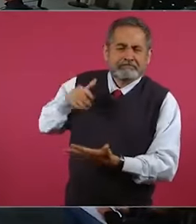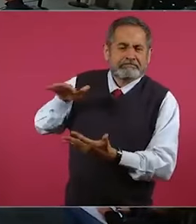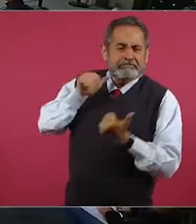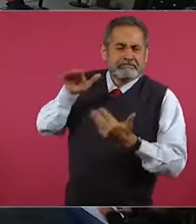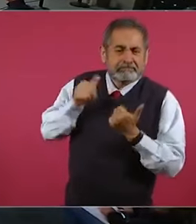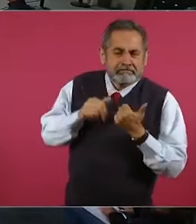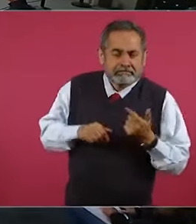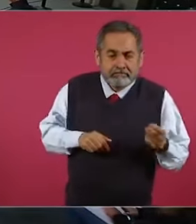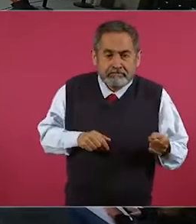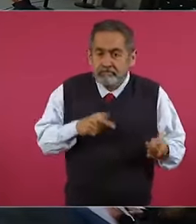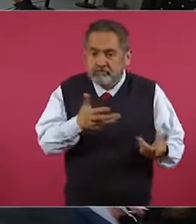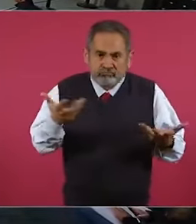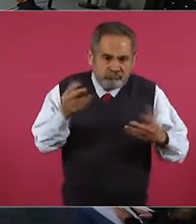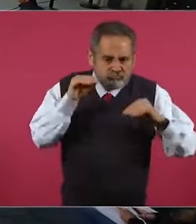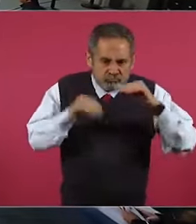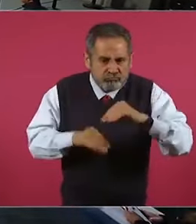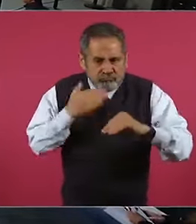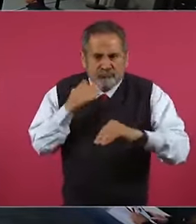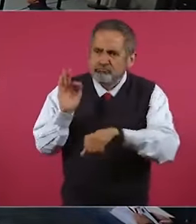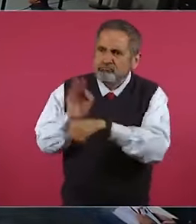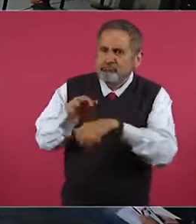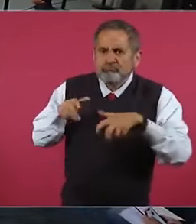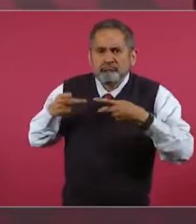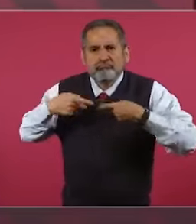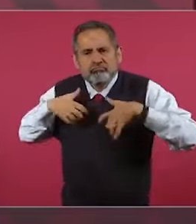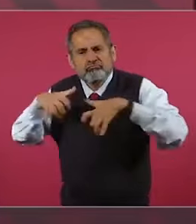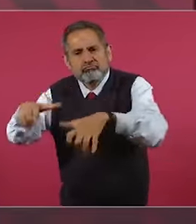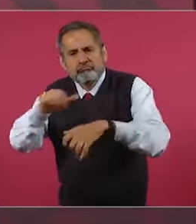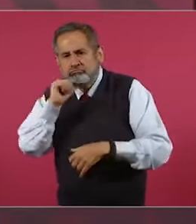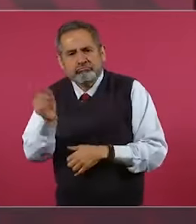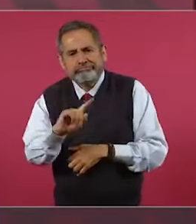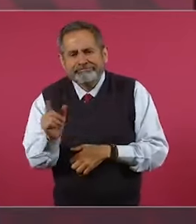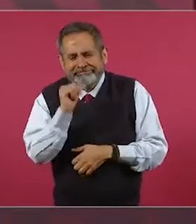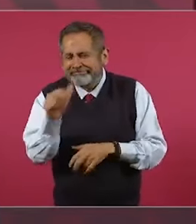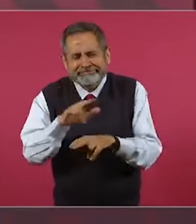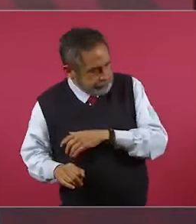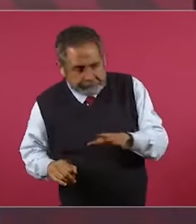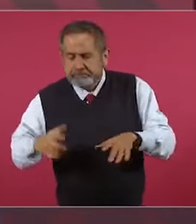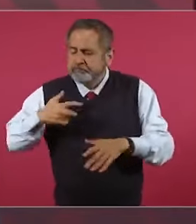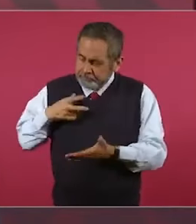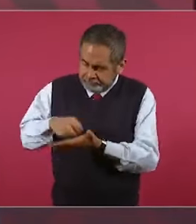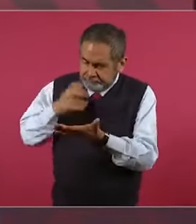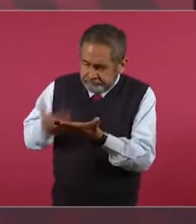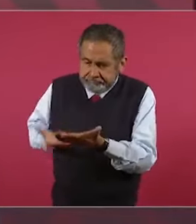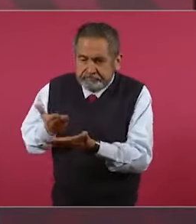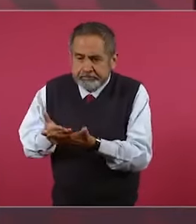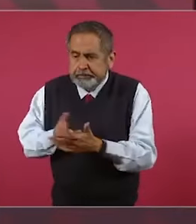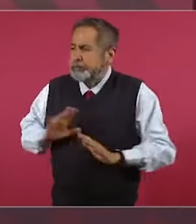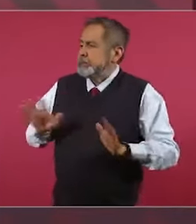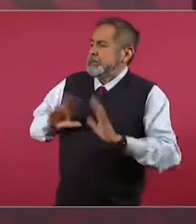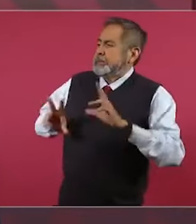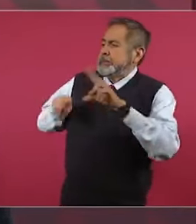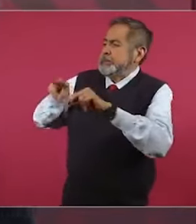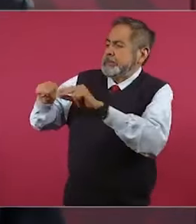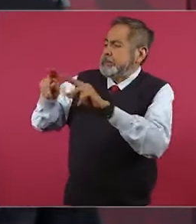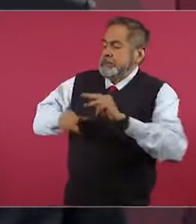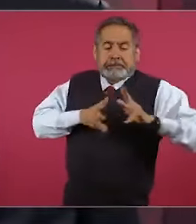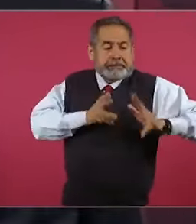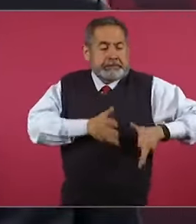legislaron en beneficio del pueblo, en beneficio de los trabajadores, porque todas las reformas